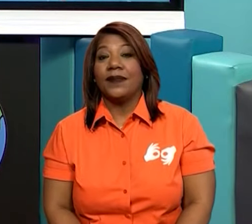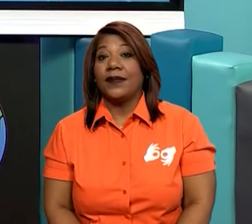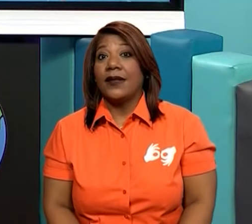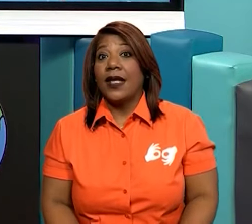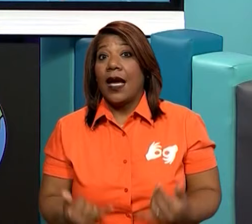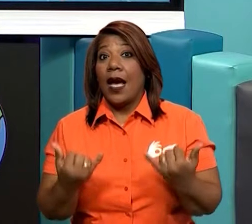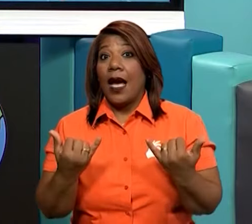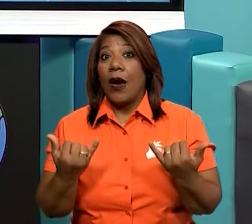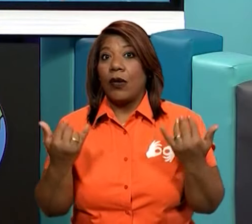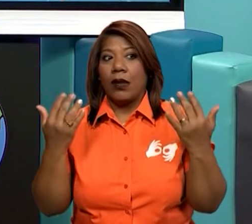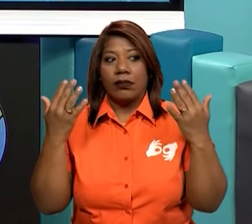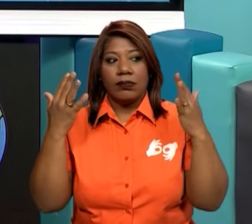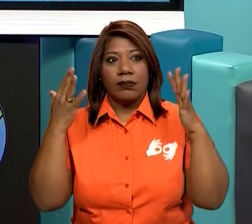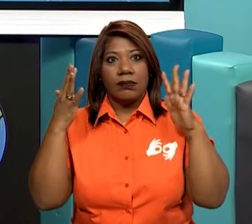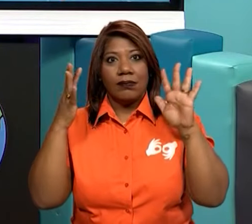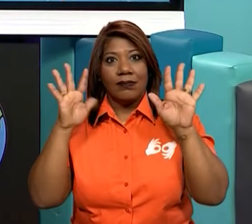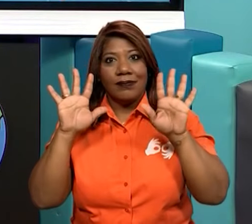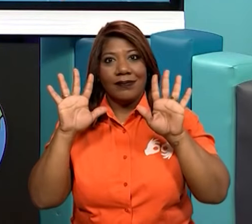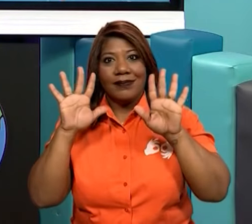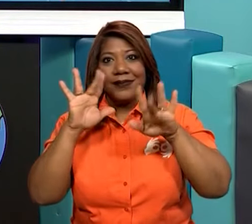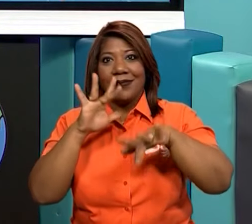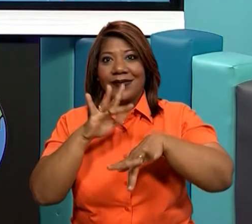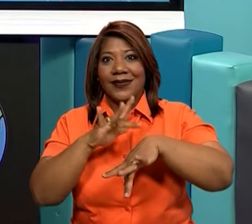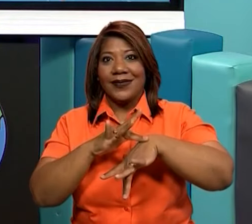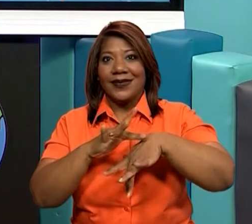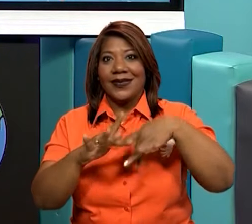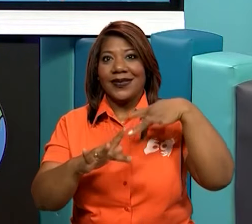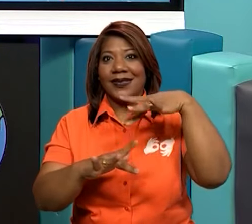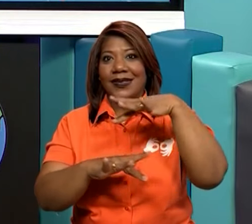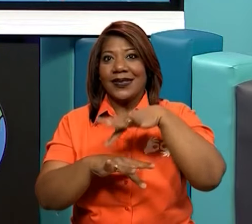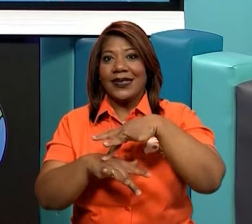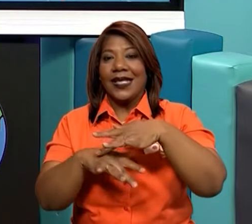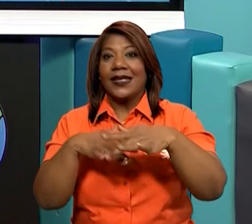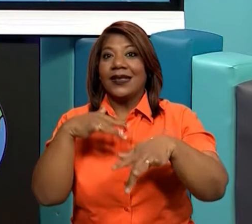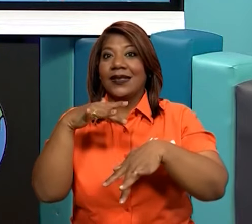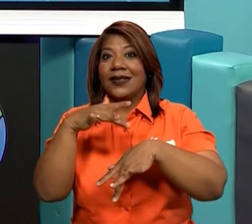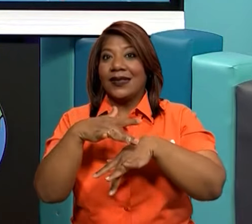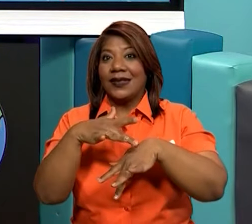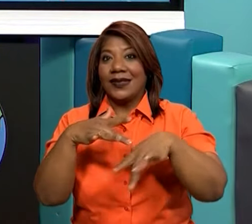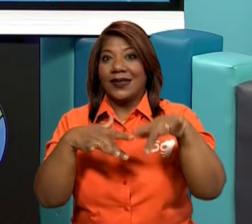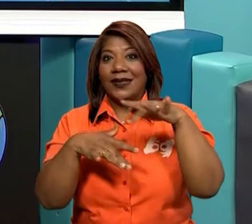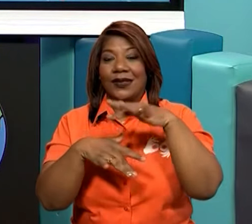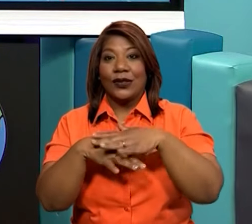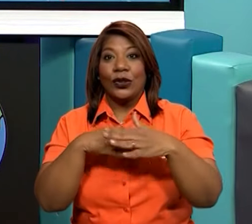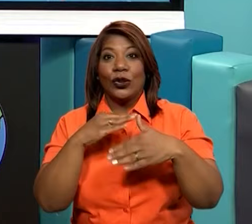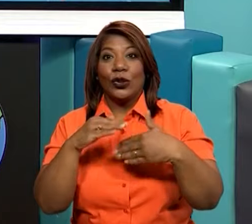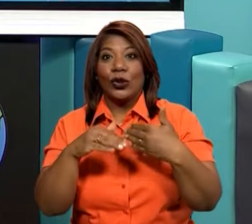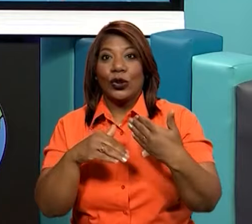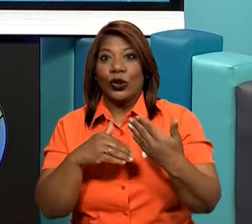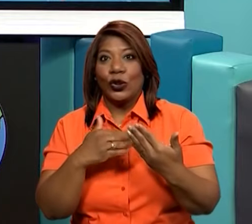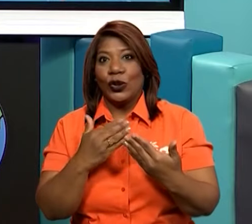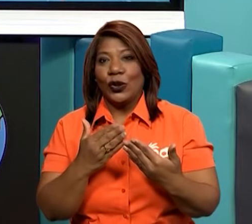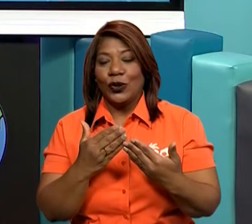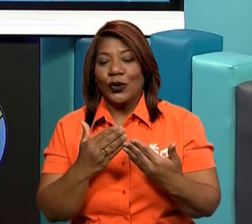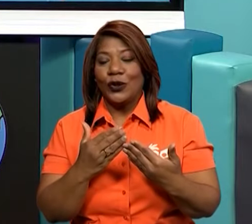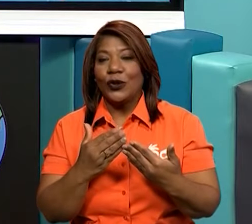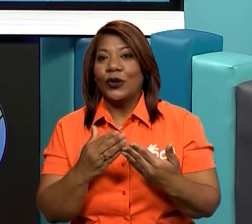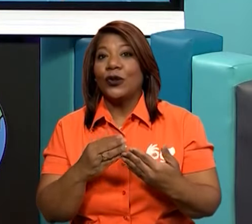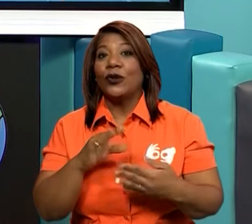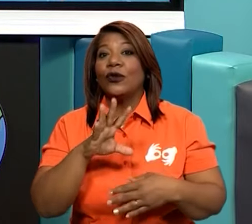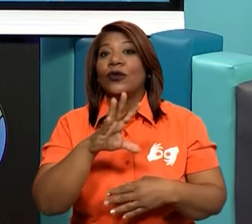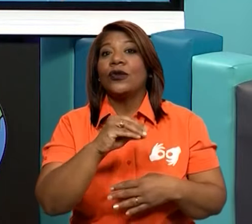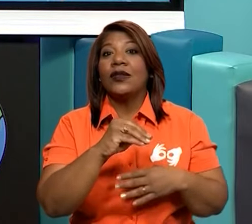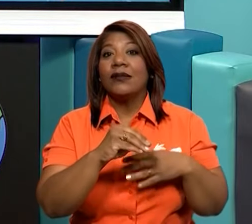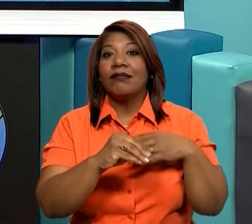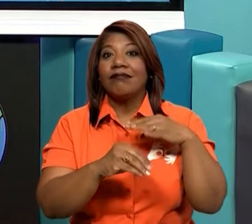Tenemos el otro que es el tacto. Las cosas que nosotros percibimos a través de las cosas que tocamos,